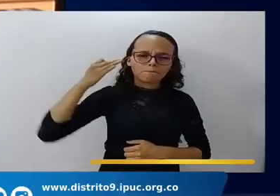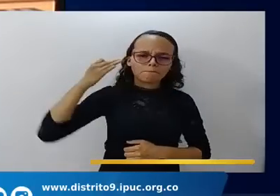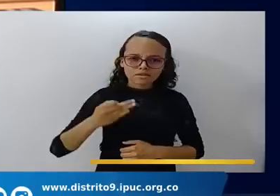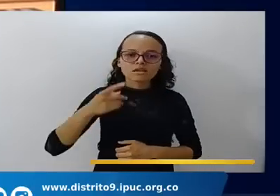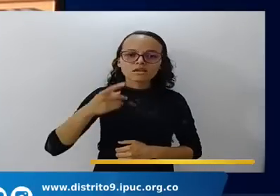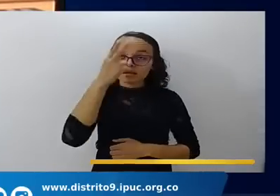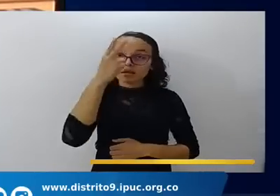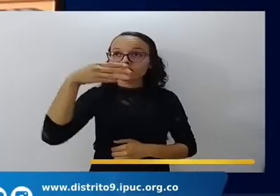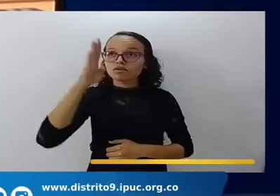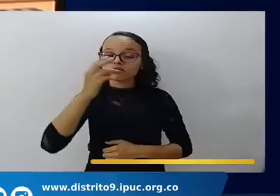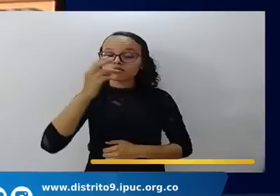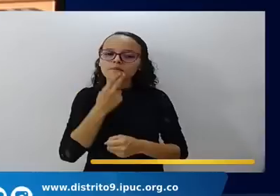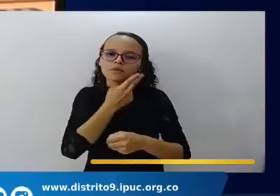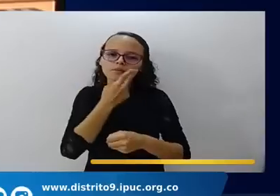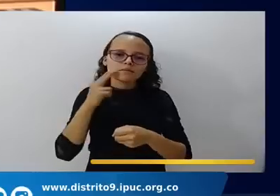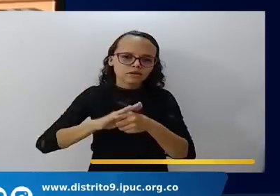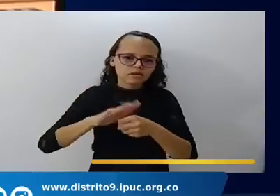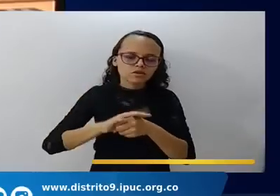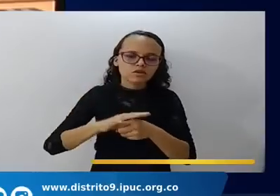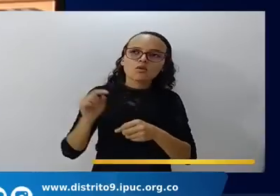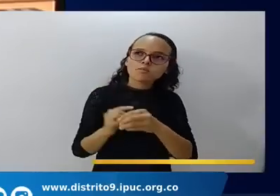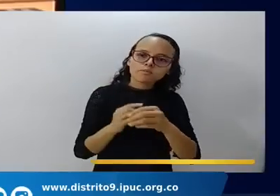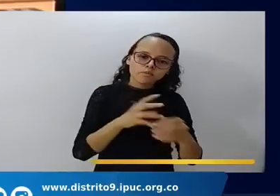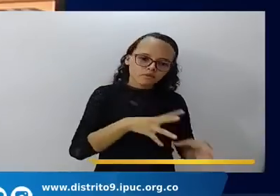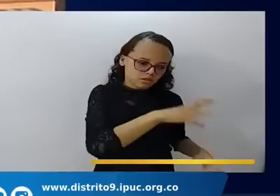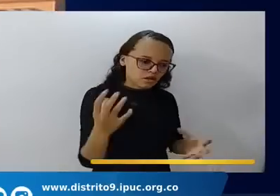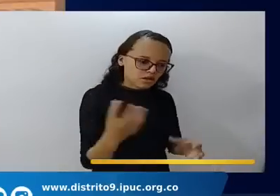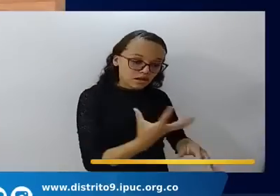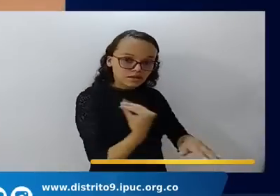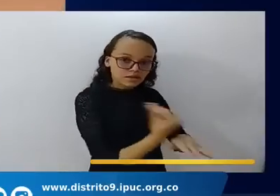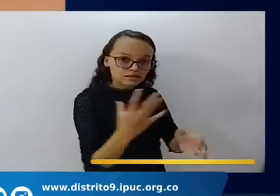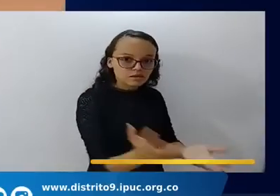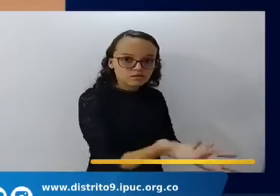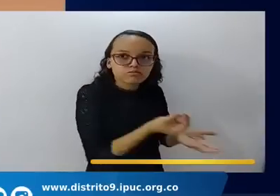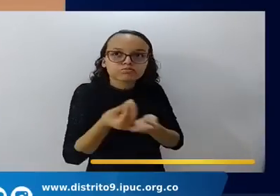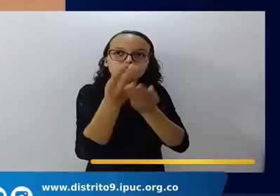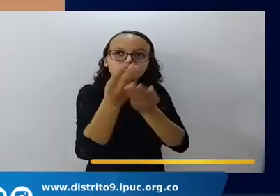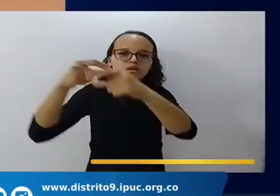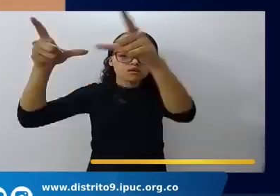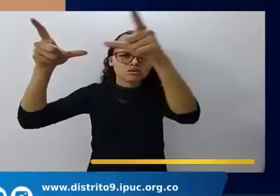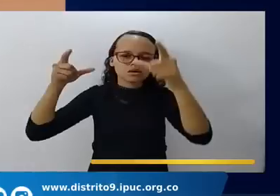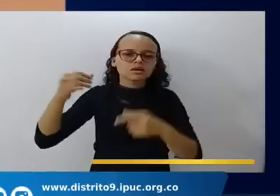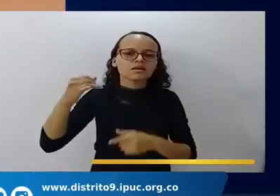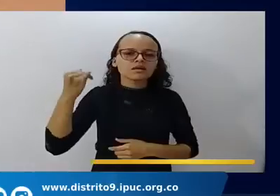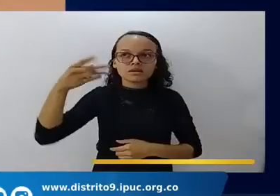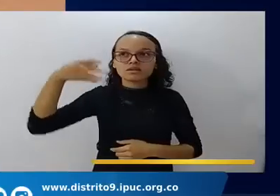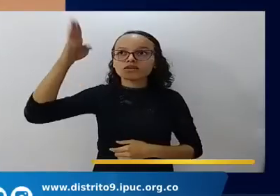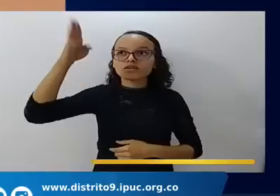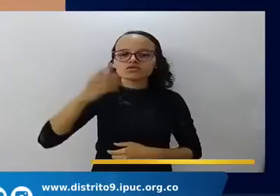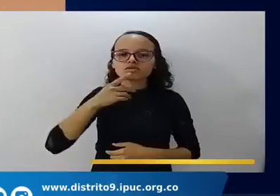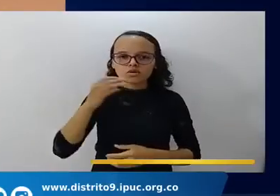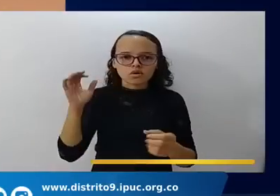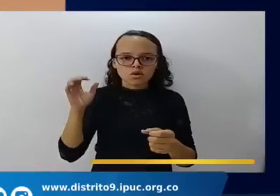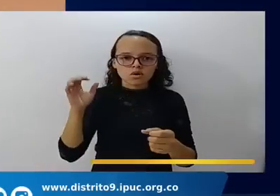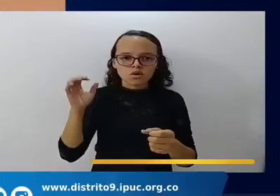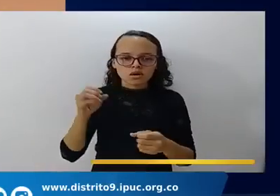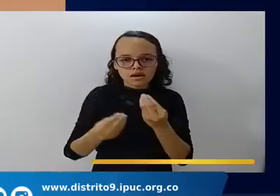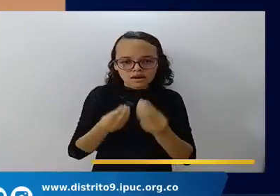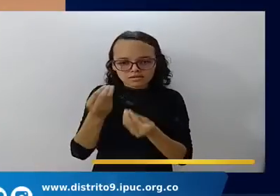patria celestial y nos va a llevar y el que ha de venir vendrá y no tardará.